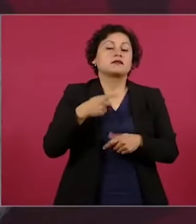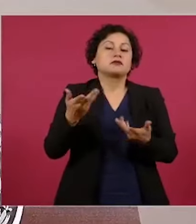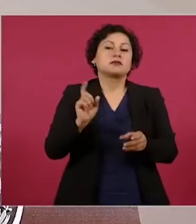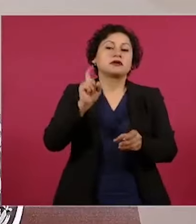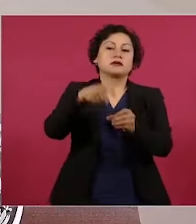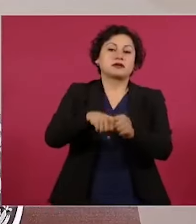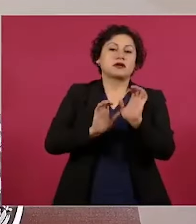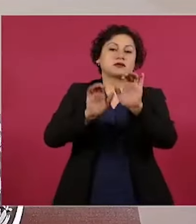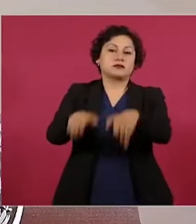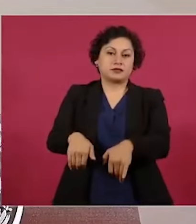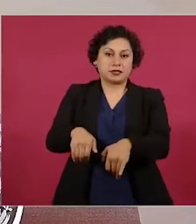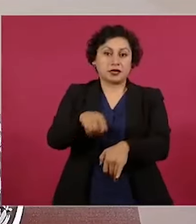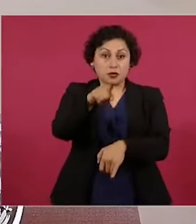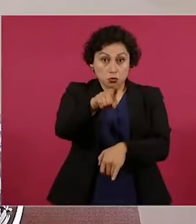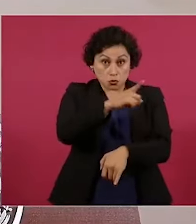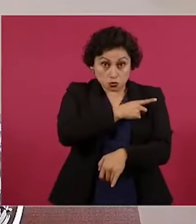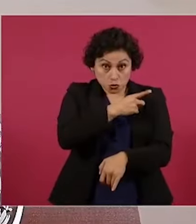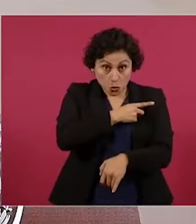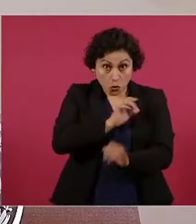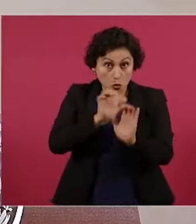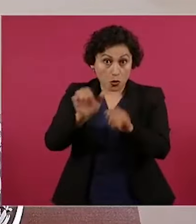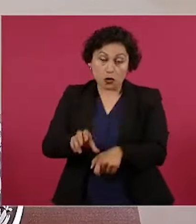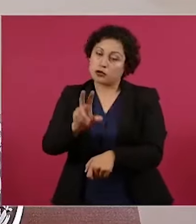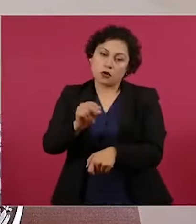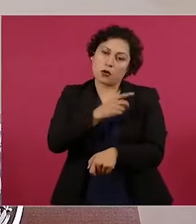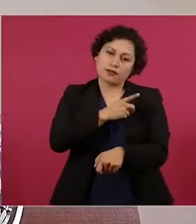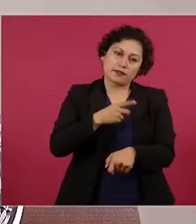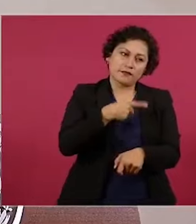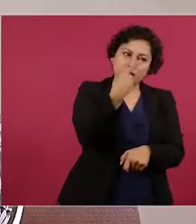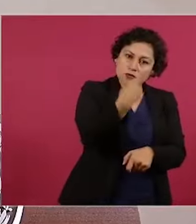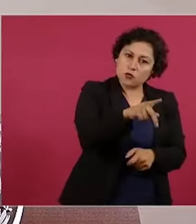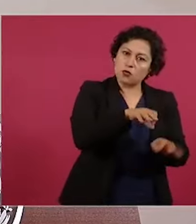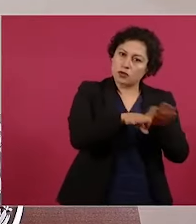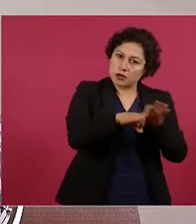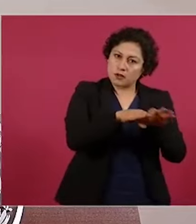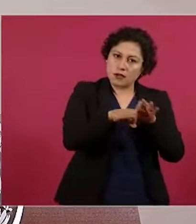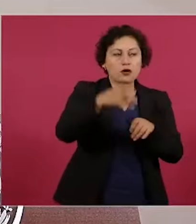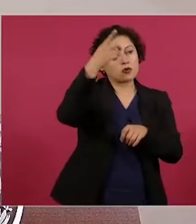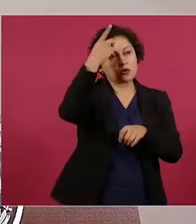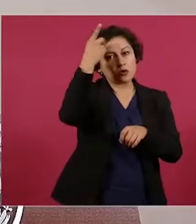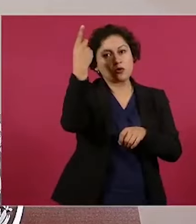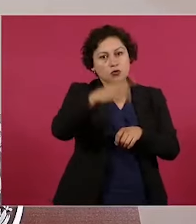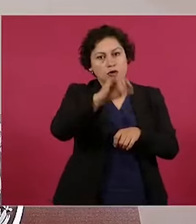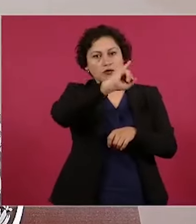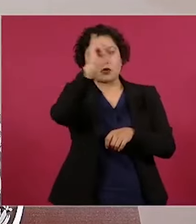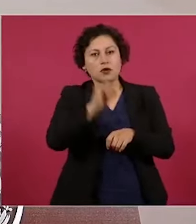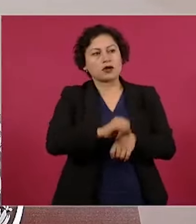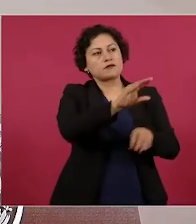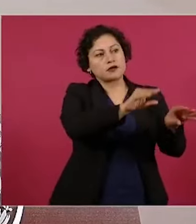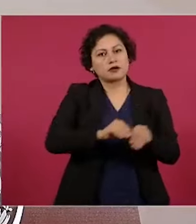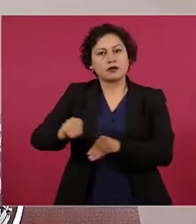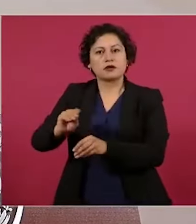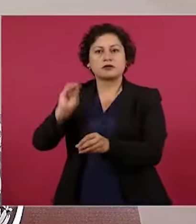No te podías inscribir tú, lo tenía que hacer el patrón. A partir de 2020 se da prioridad a quien tenga una cuenta y a